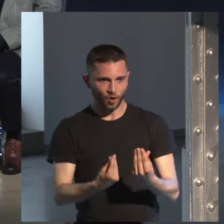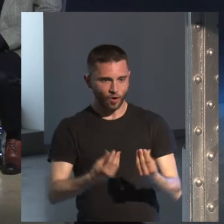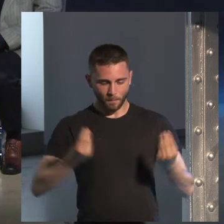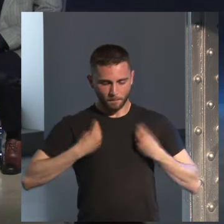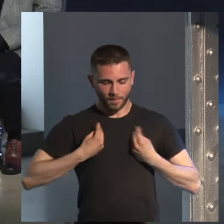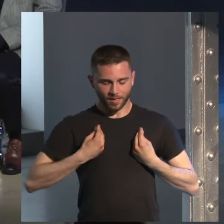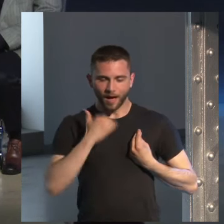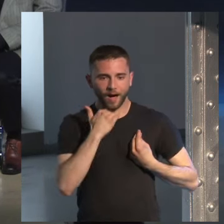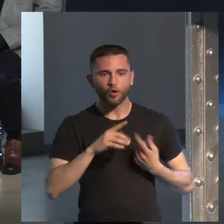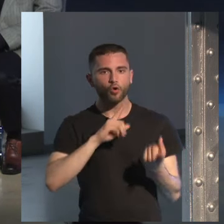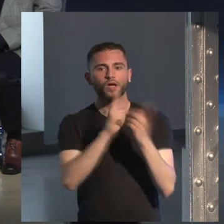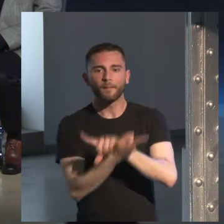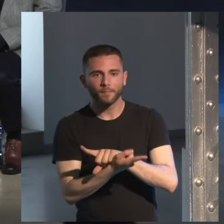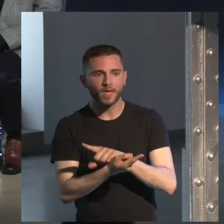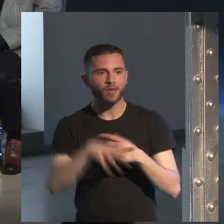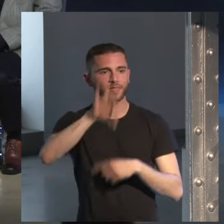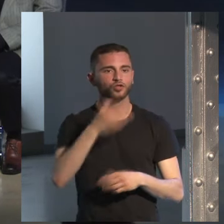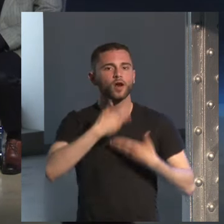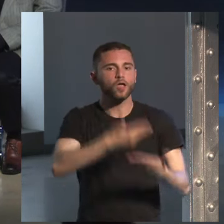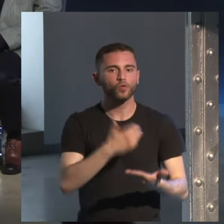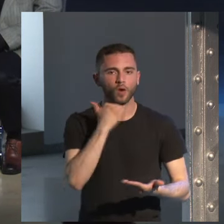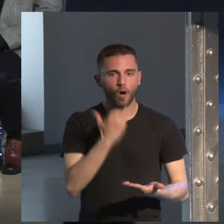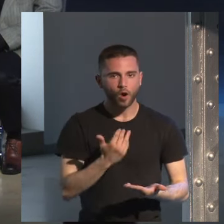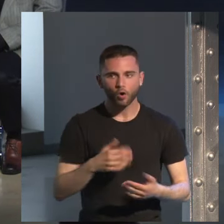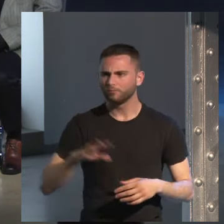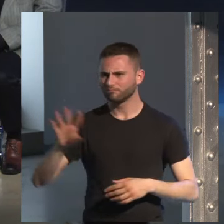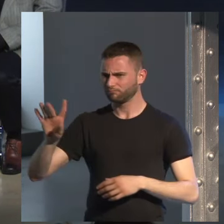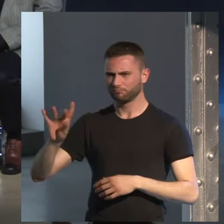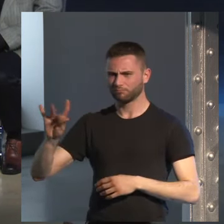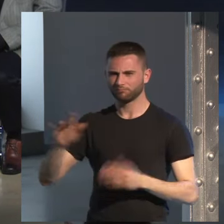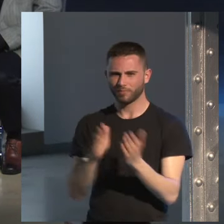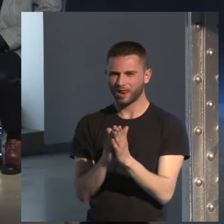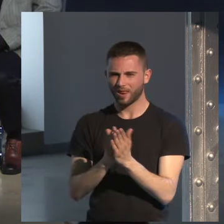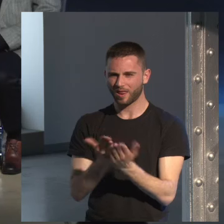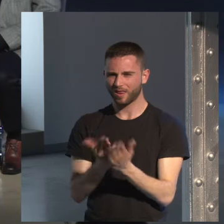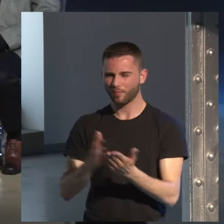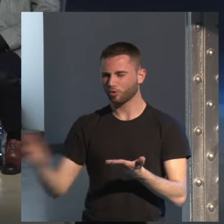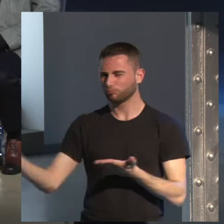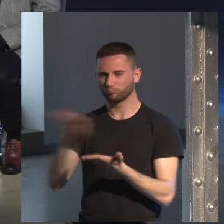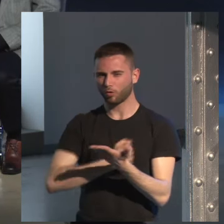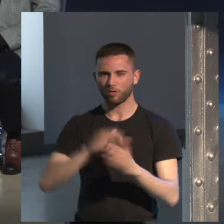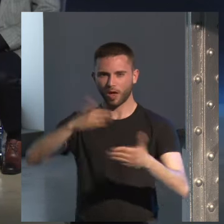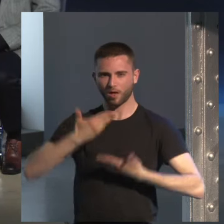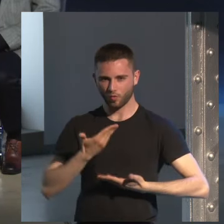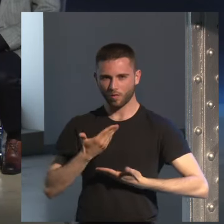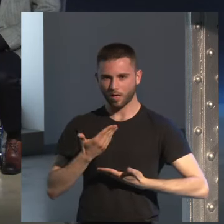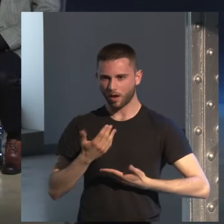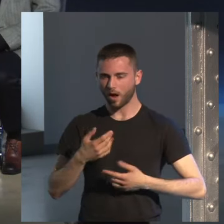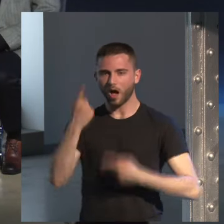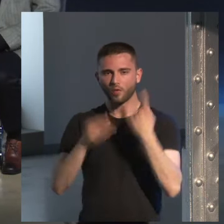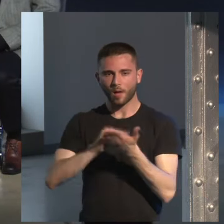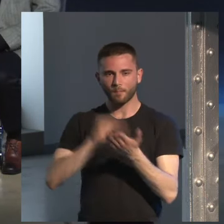vida? ¿os ayudó a tomar alguna decisión? todos te cambian todos yo no sé si a ti te pasa a veces estás leyendo un libro